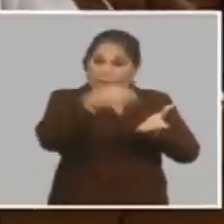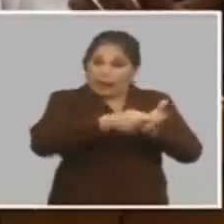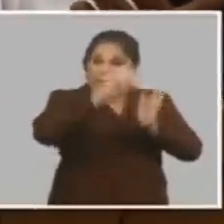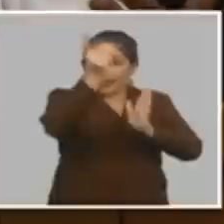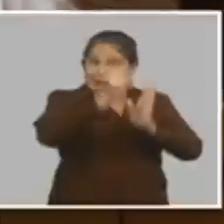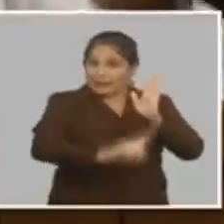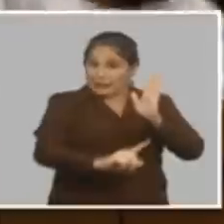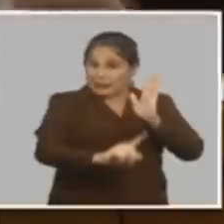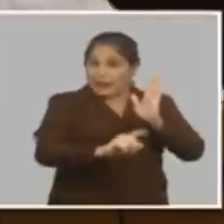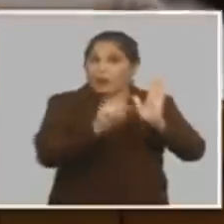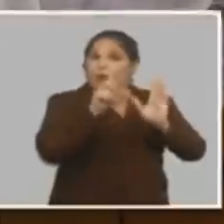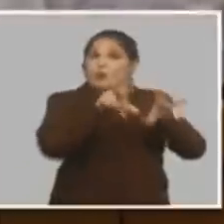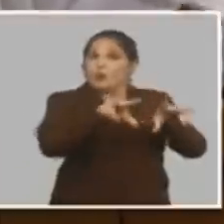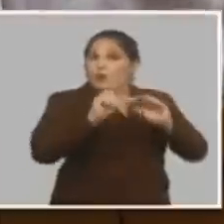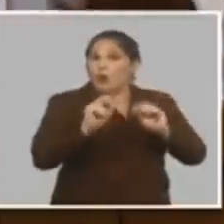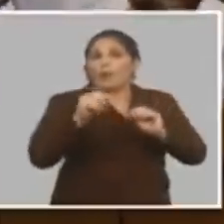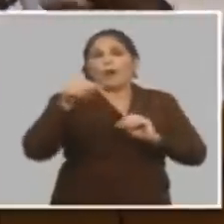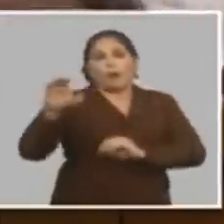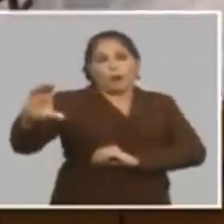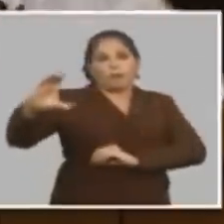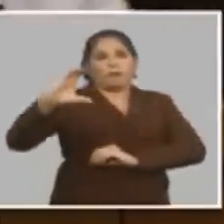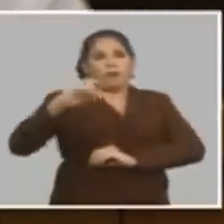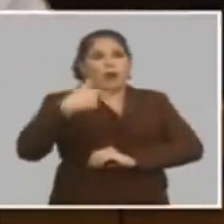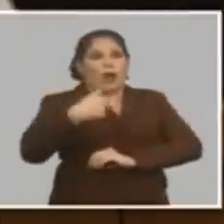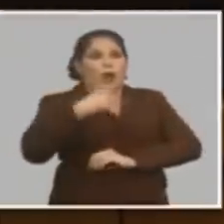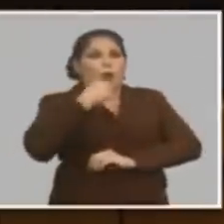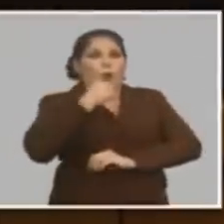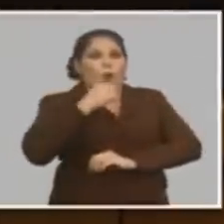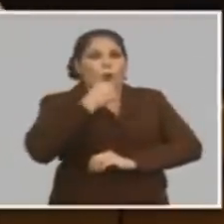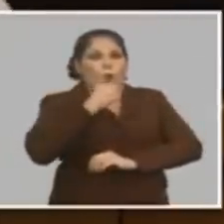tarifa de la electricidad con la nueva jubilación